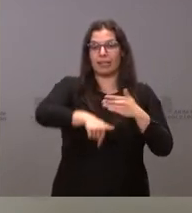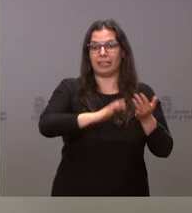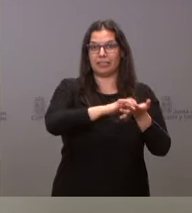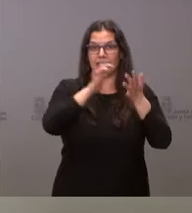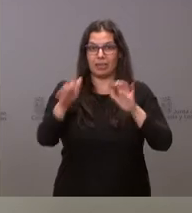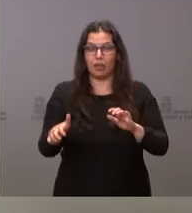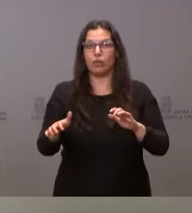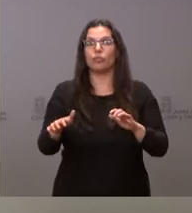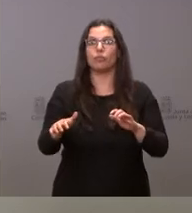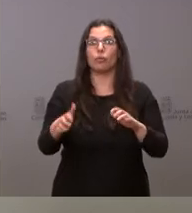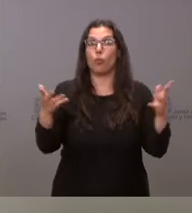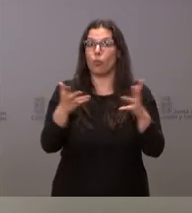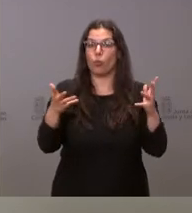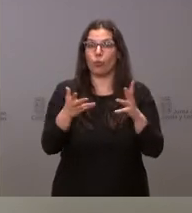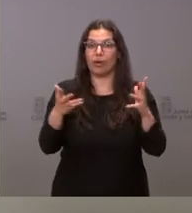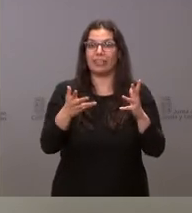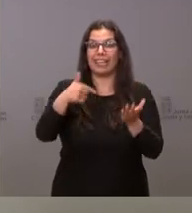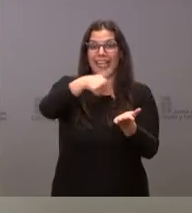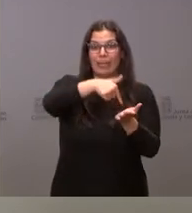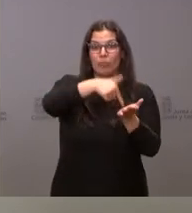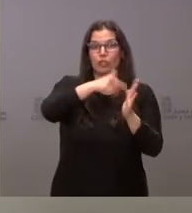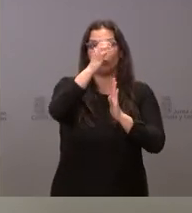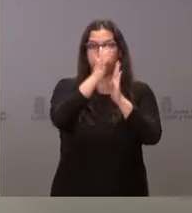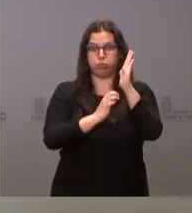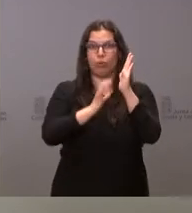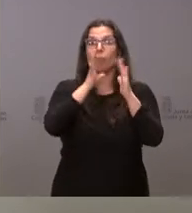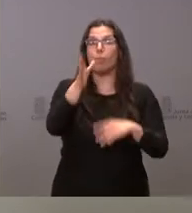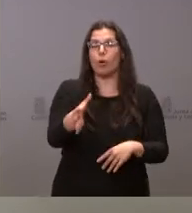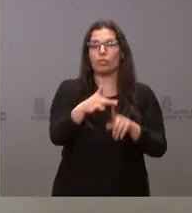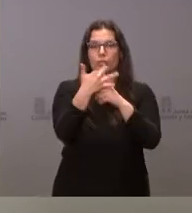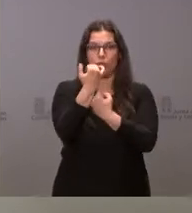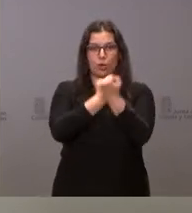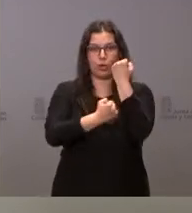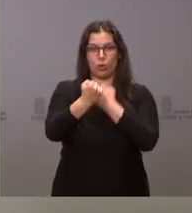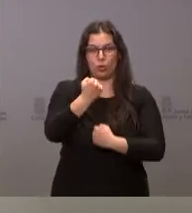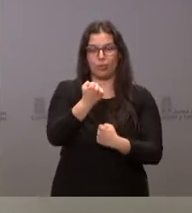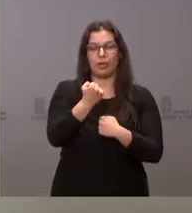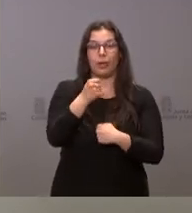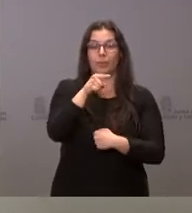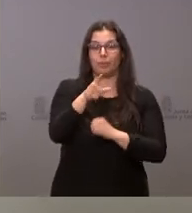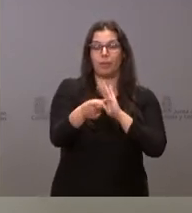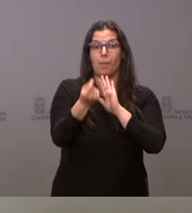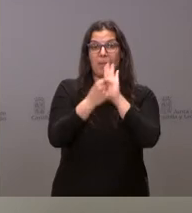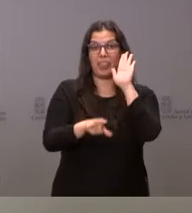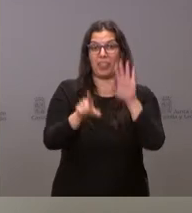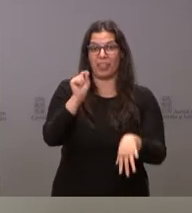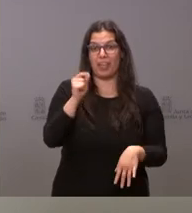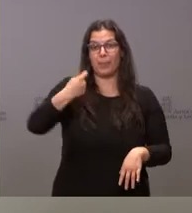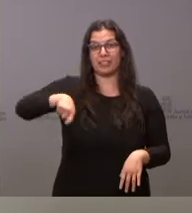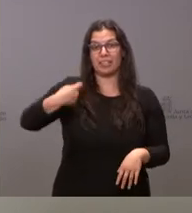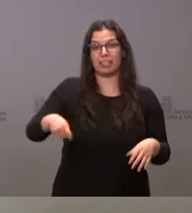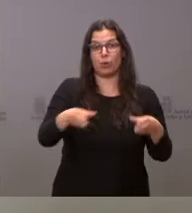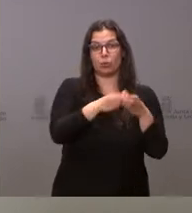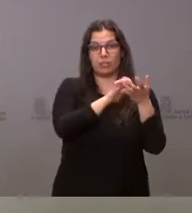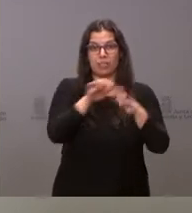de forma urgente impuestos con motivo de la situación económica. Esta es una medida que el presidente de la Junta de